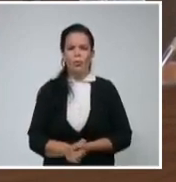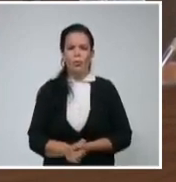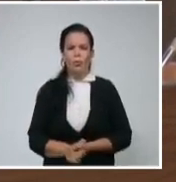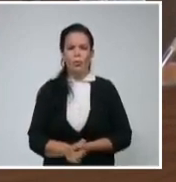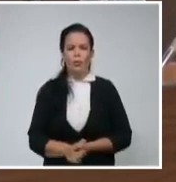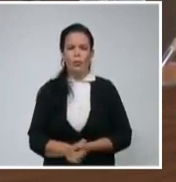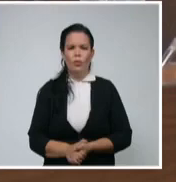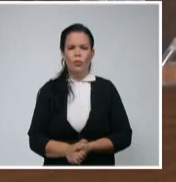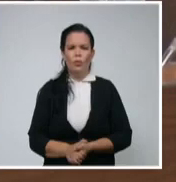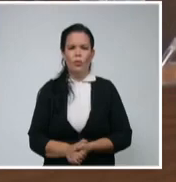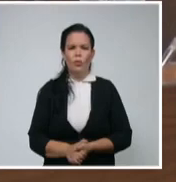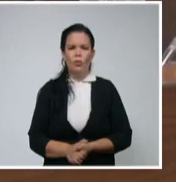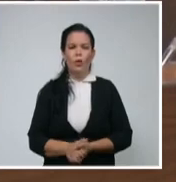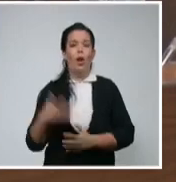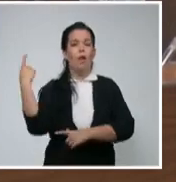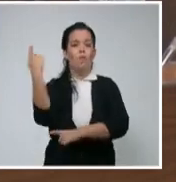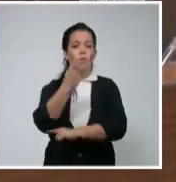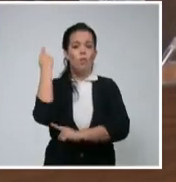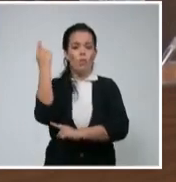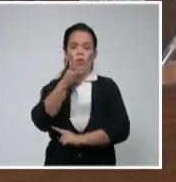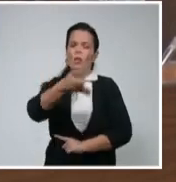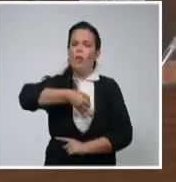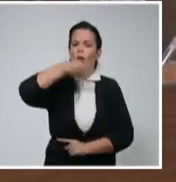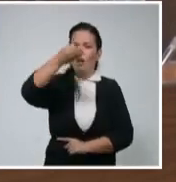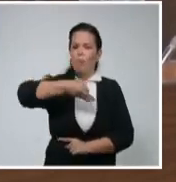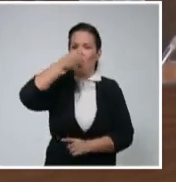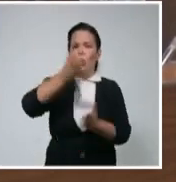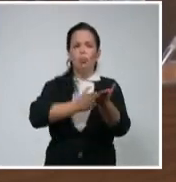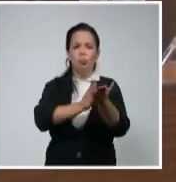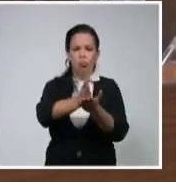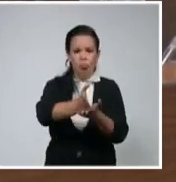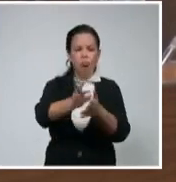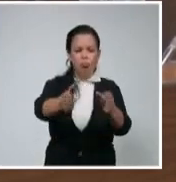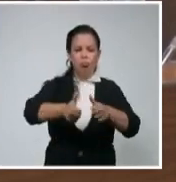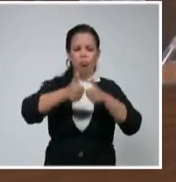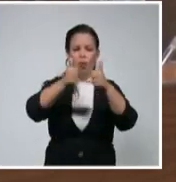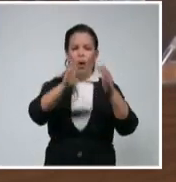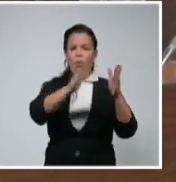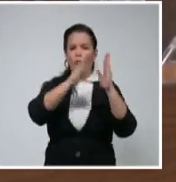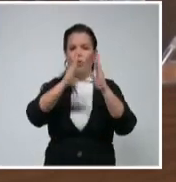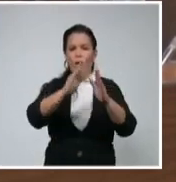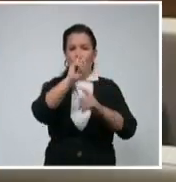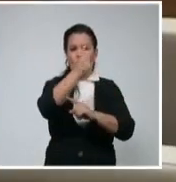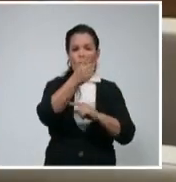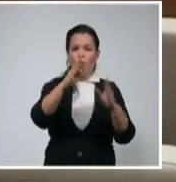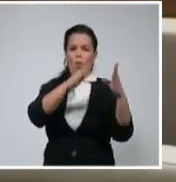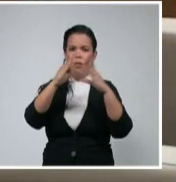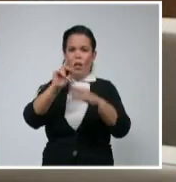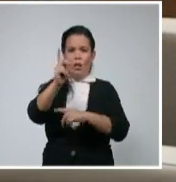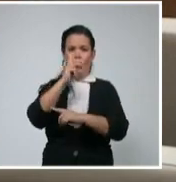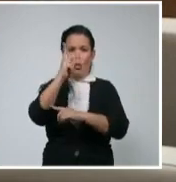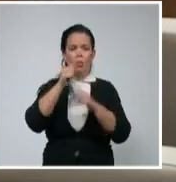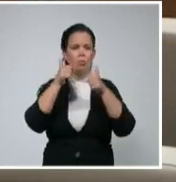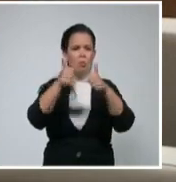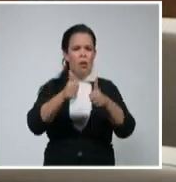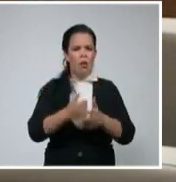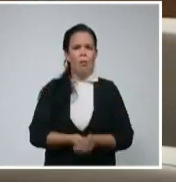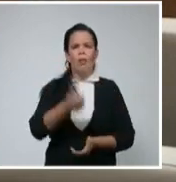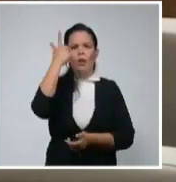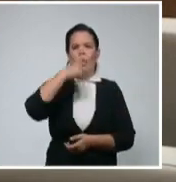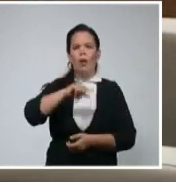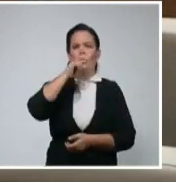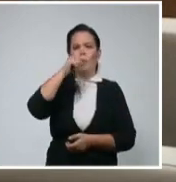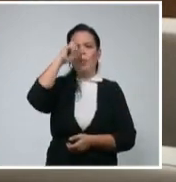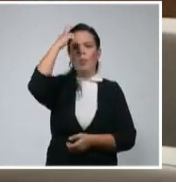De Manvisa dijo que avanza por buen camino la fase 1 y 2 de ensayos clínicos, mientras que Abdala ya concluye la